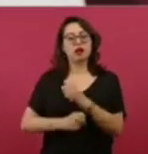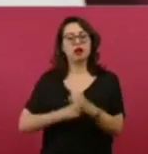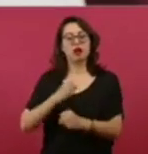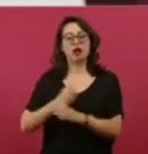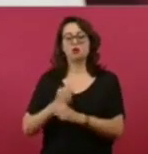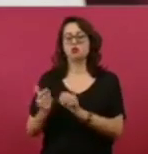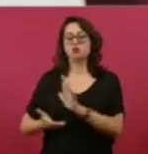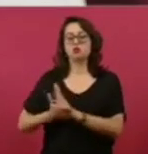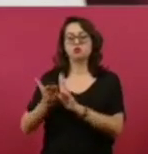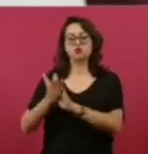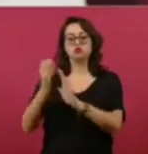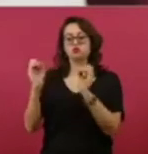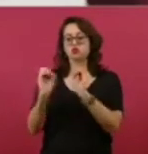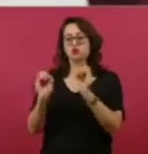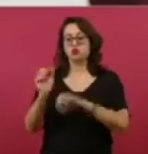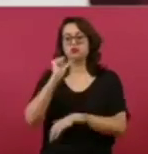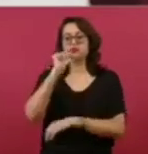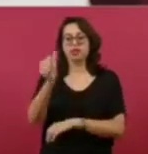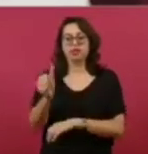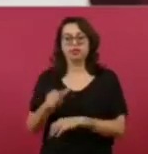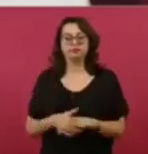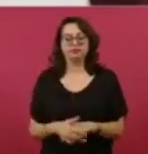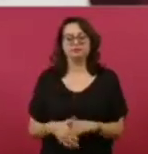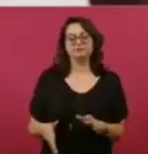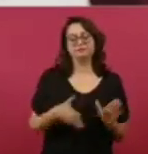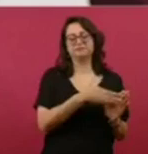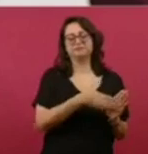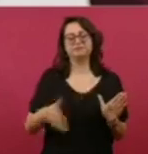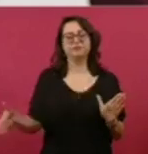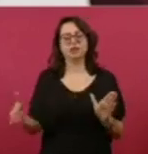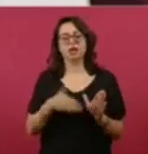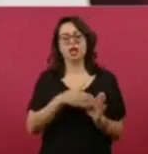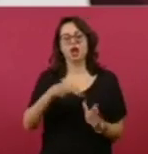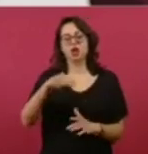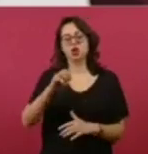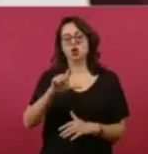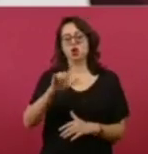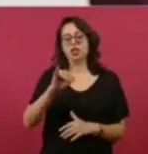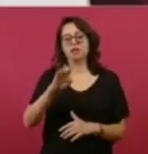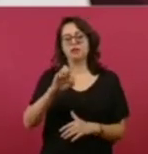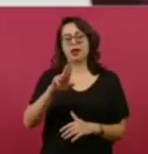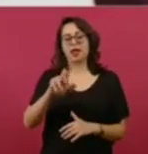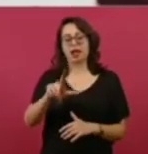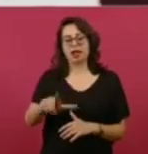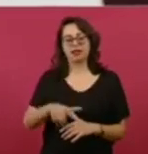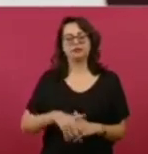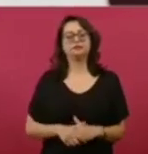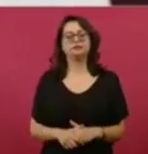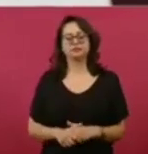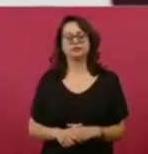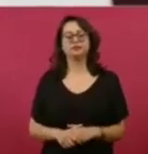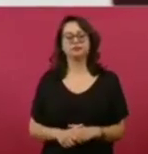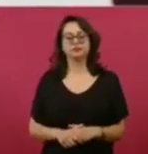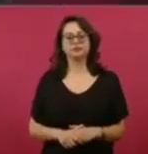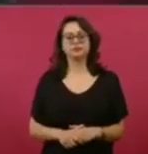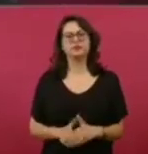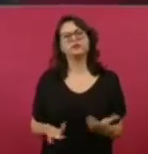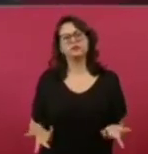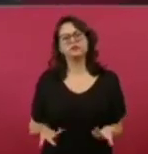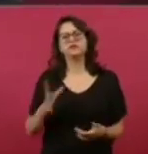¿Qué coincide con el periodo neoliberal? La última refinería, 40, porque